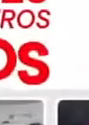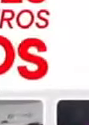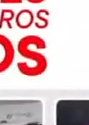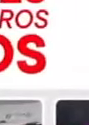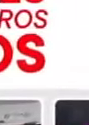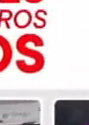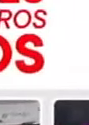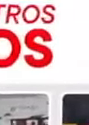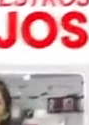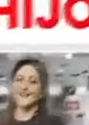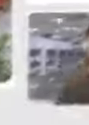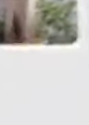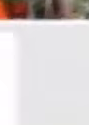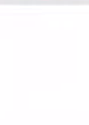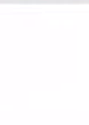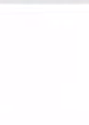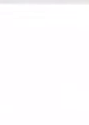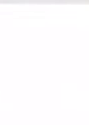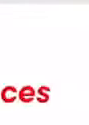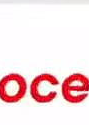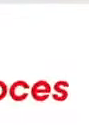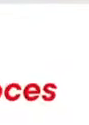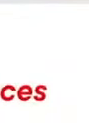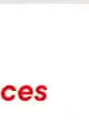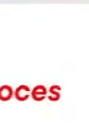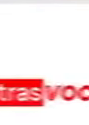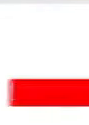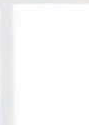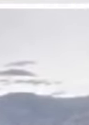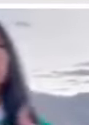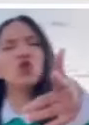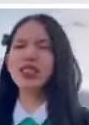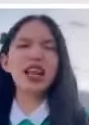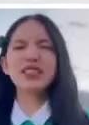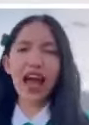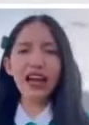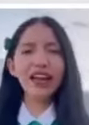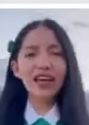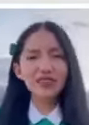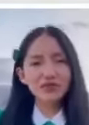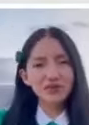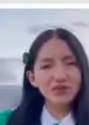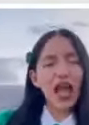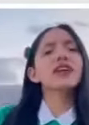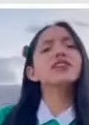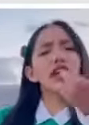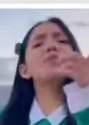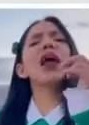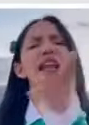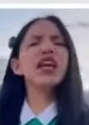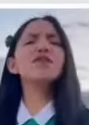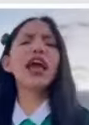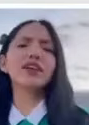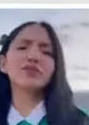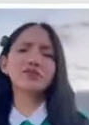hijos Nuestros creemos lo diversos Nuestra Rejeando libres Siempre libre Y siendo